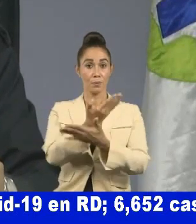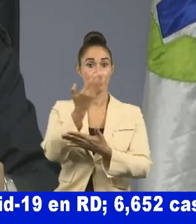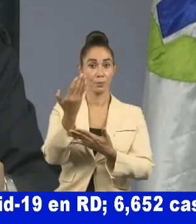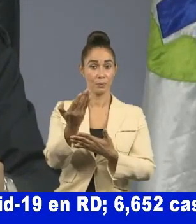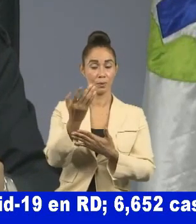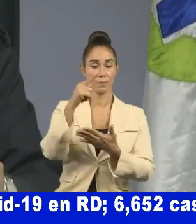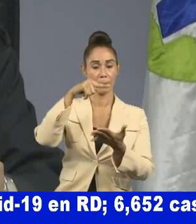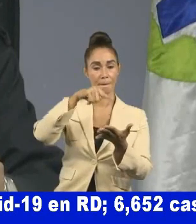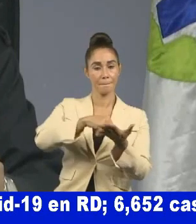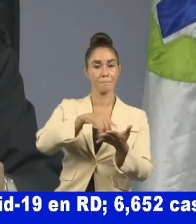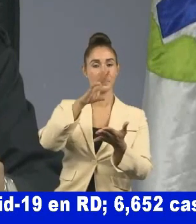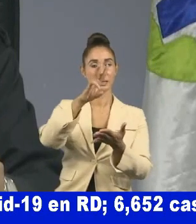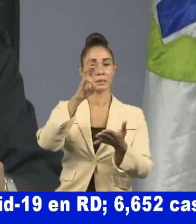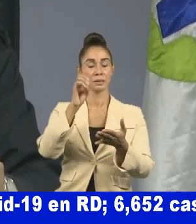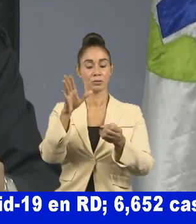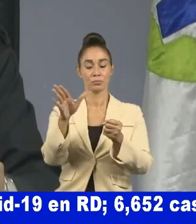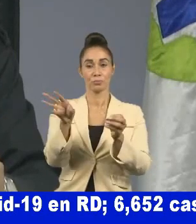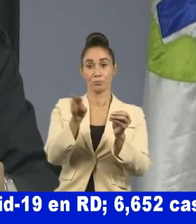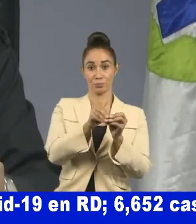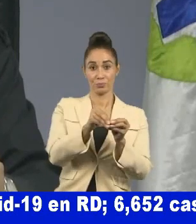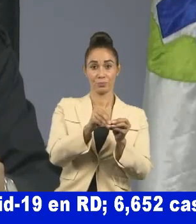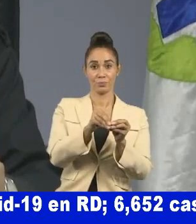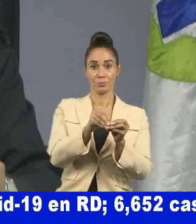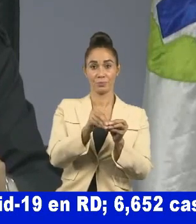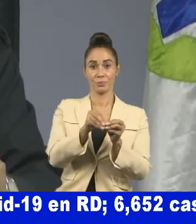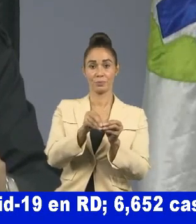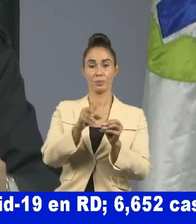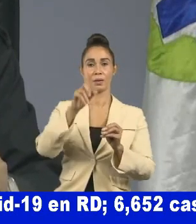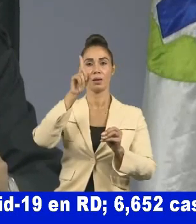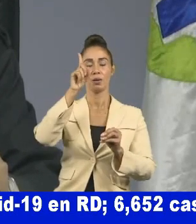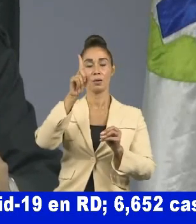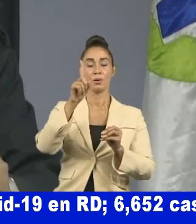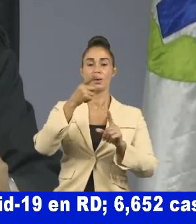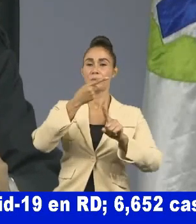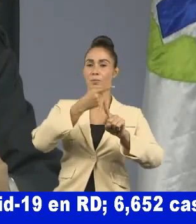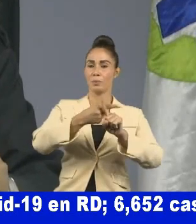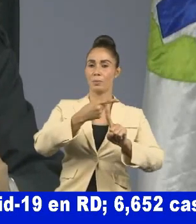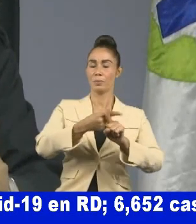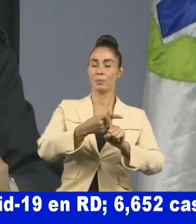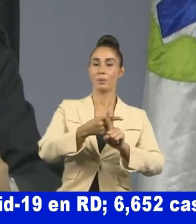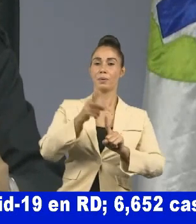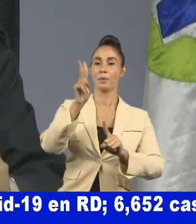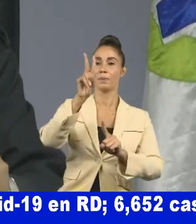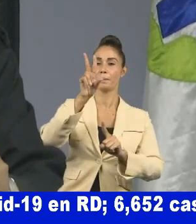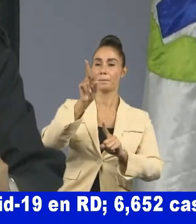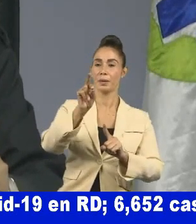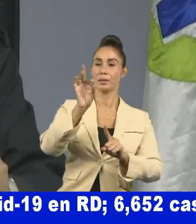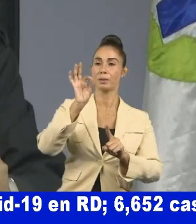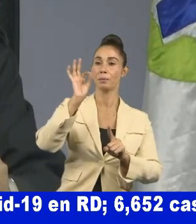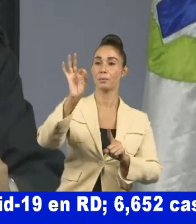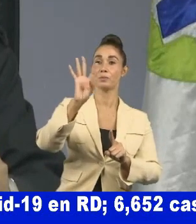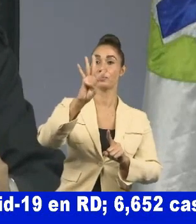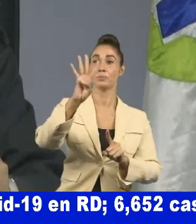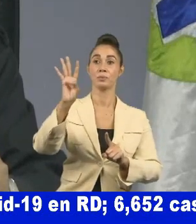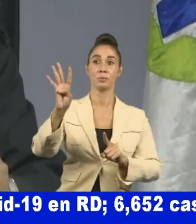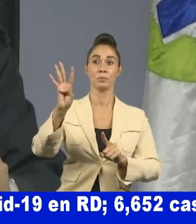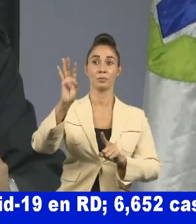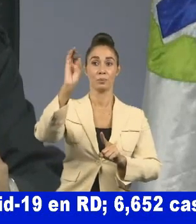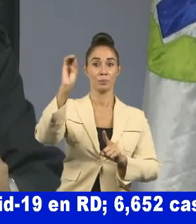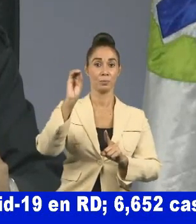1.630 acumulados una tasa de positividad de 20.44